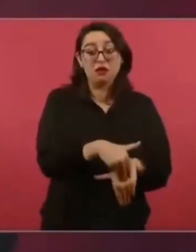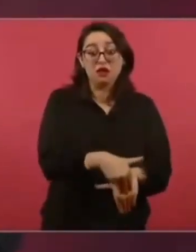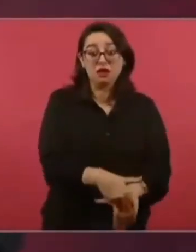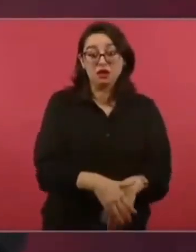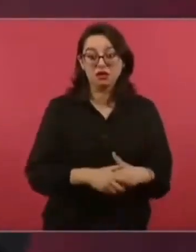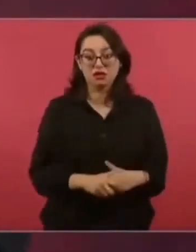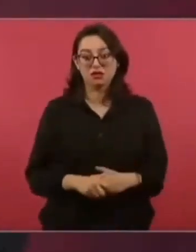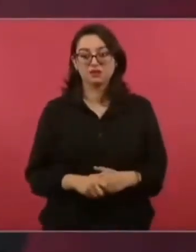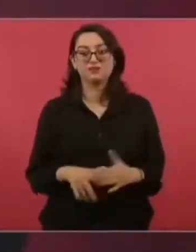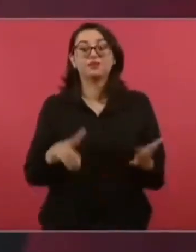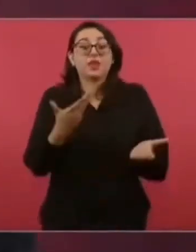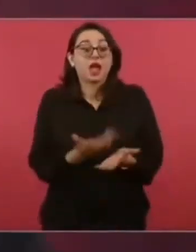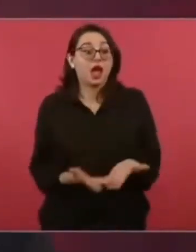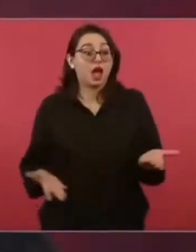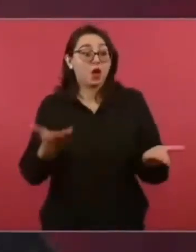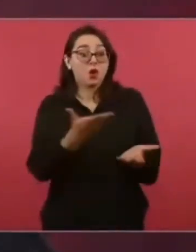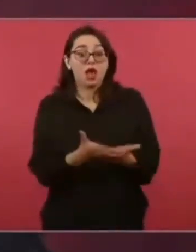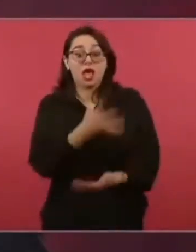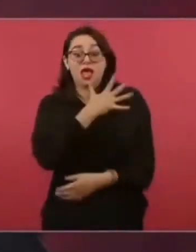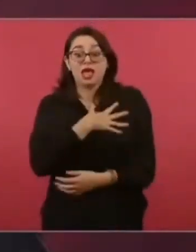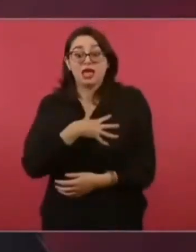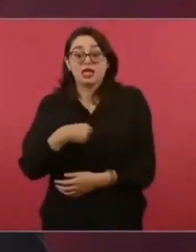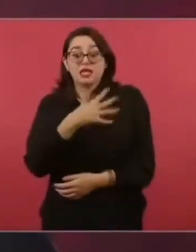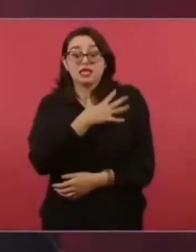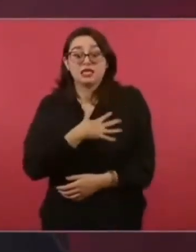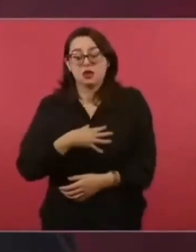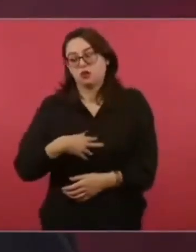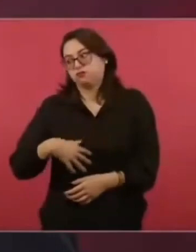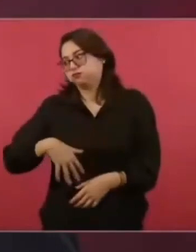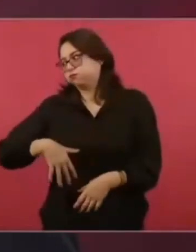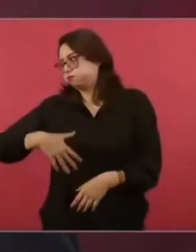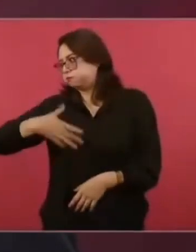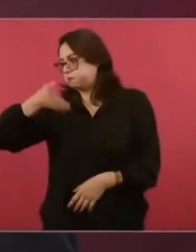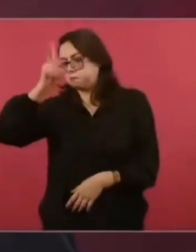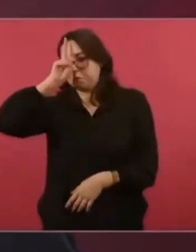salió peor.